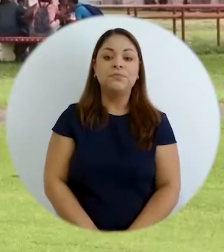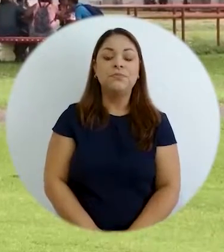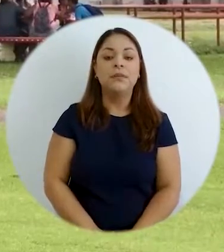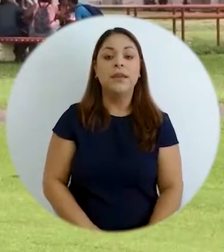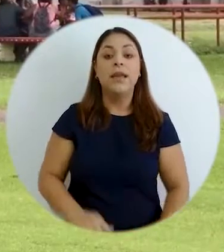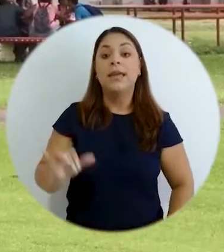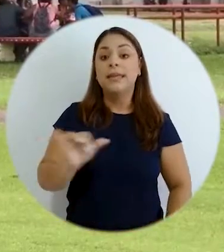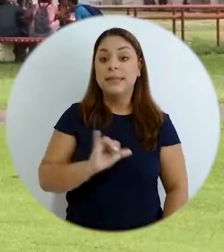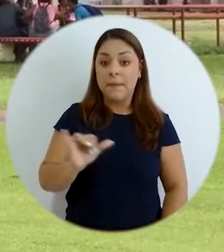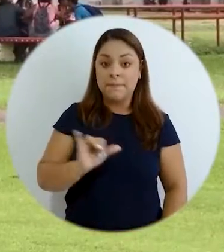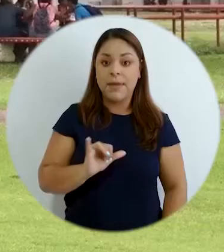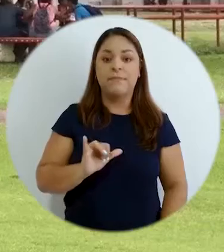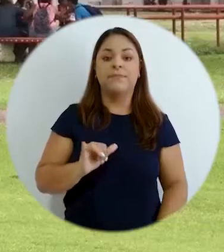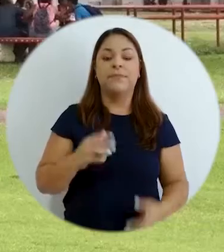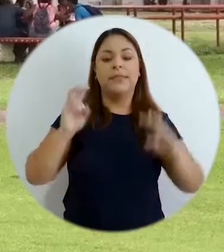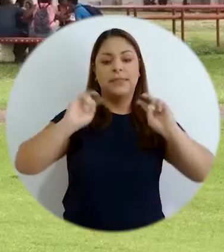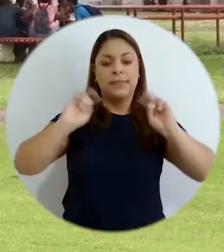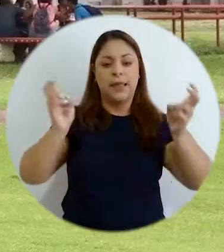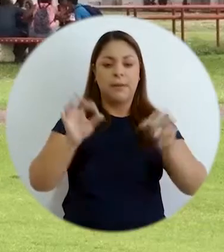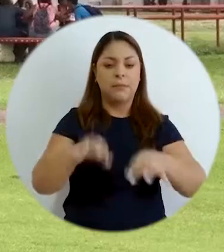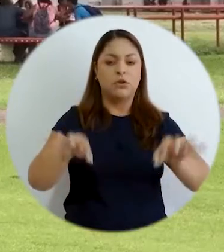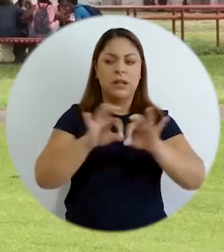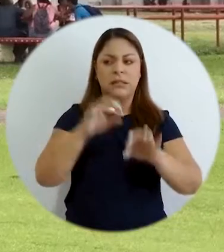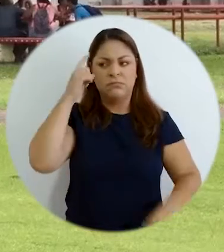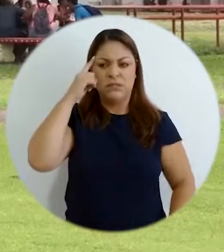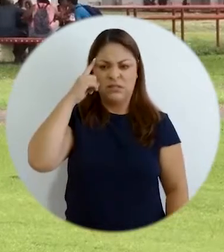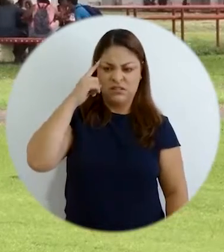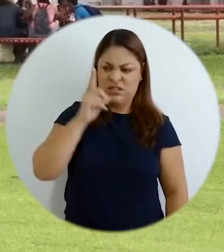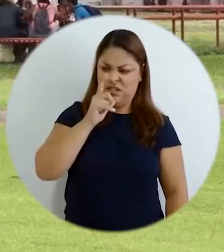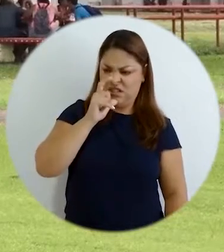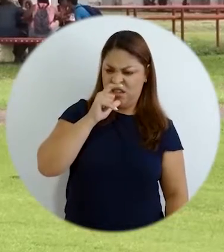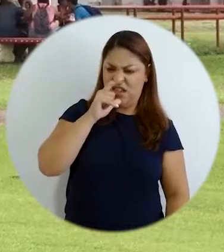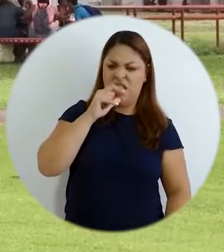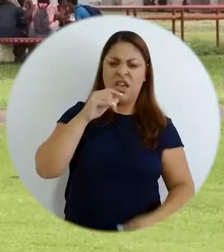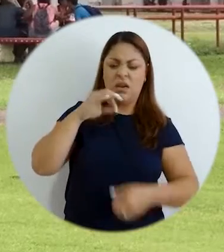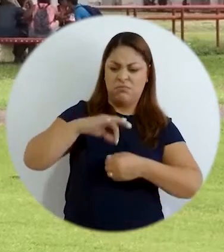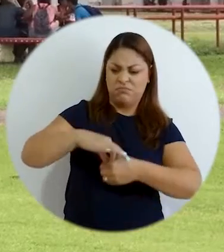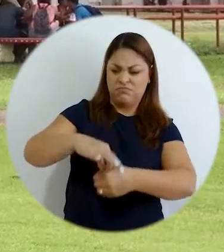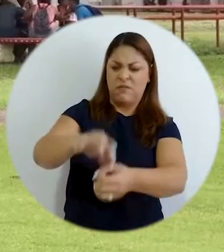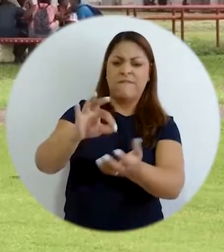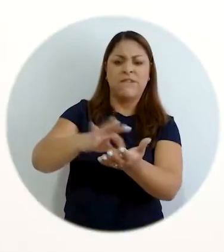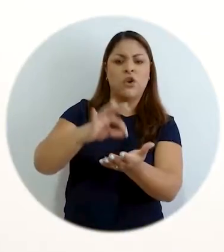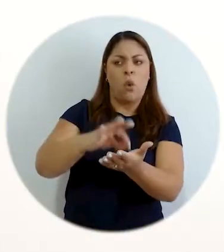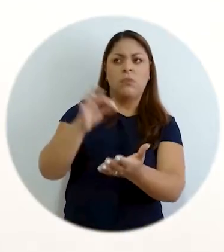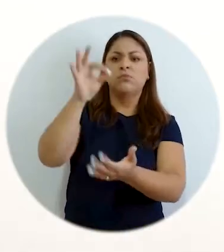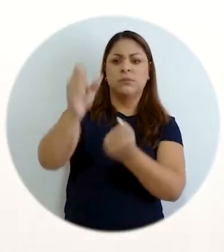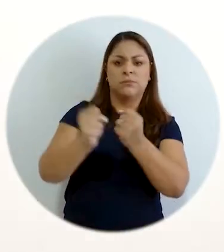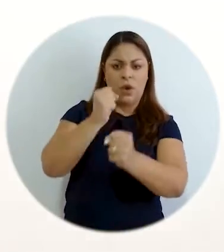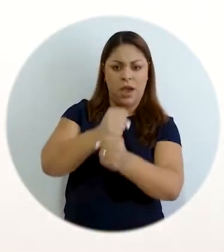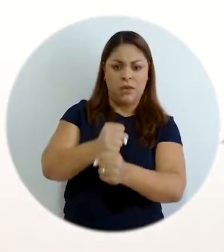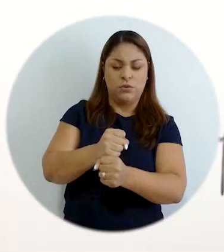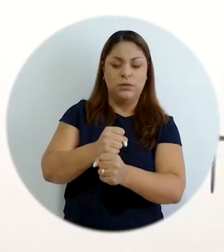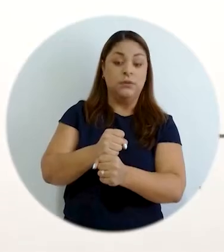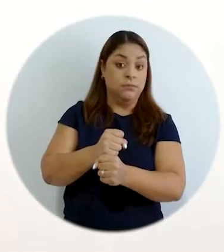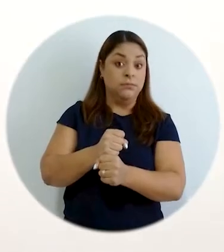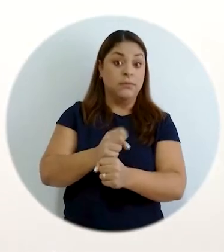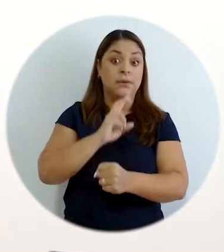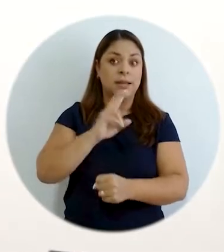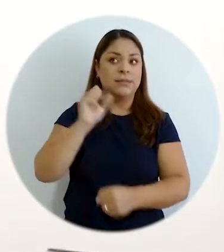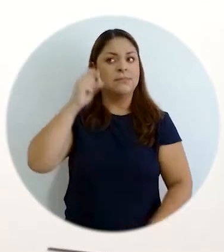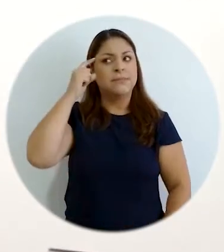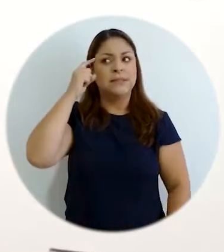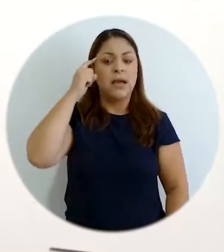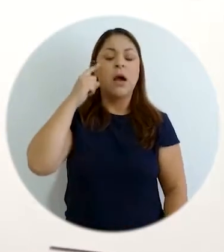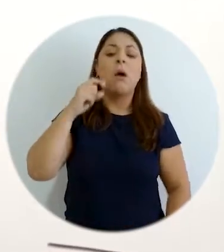aparte también y relacionado que a veces decimos bueno y quiénes van a ser los productores de frijoles en los próximos 20 años así es